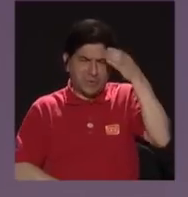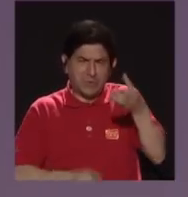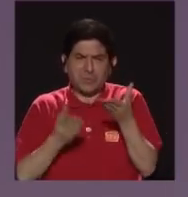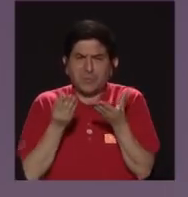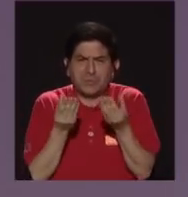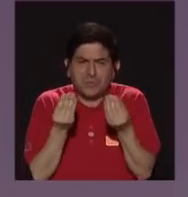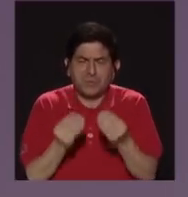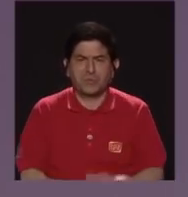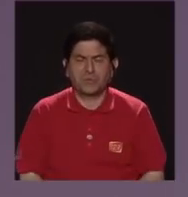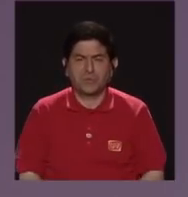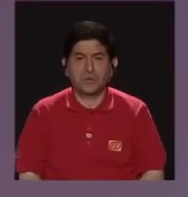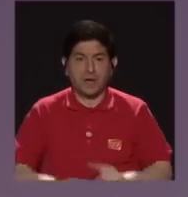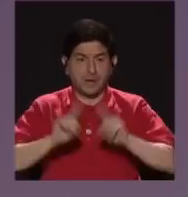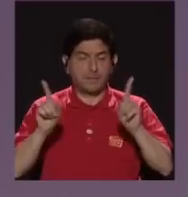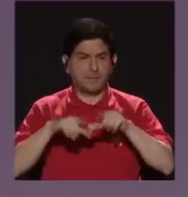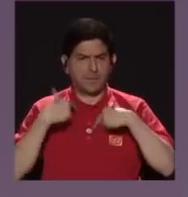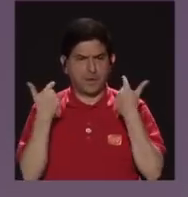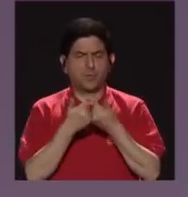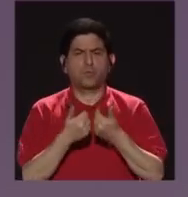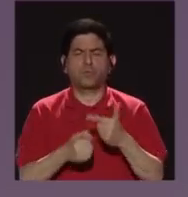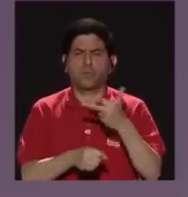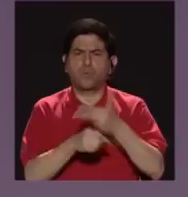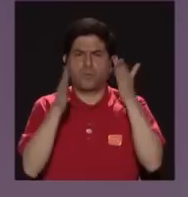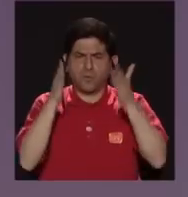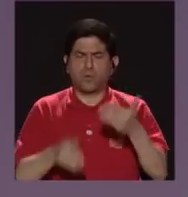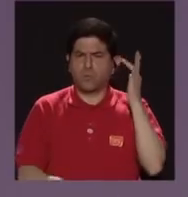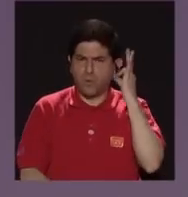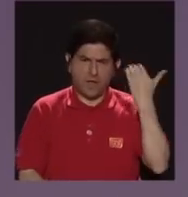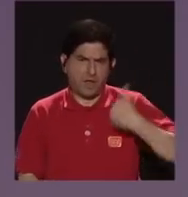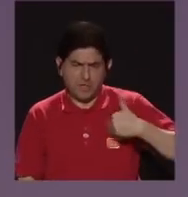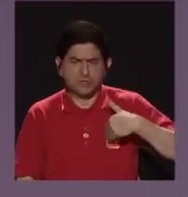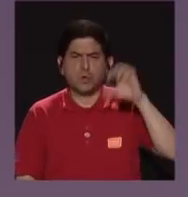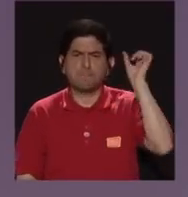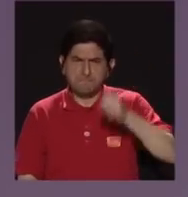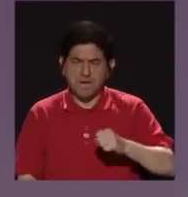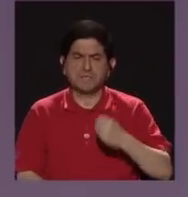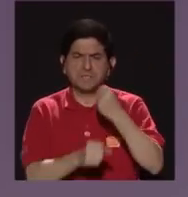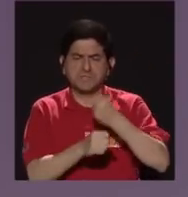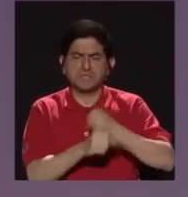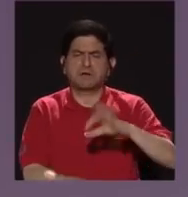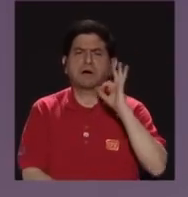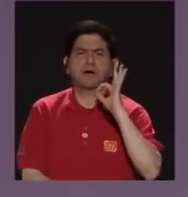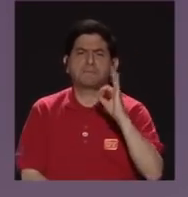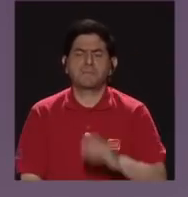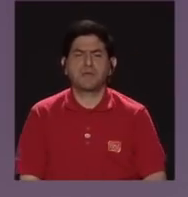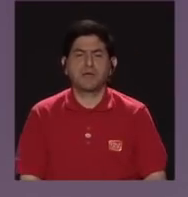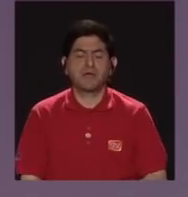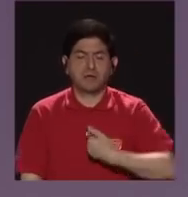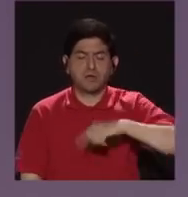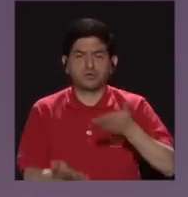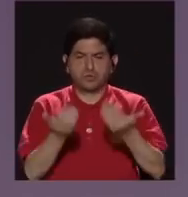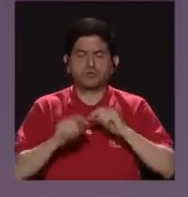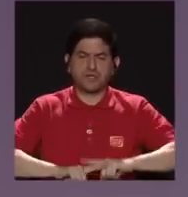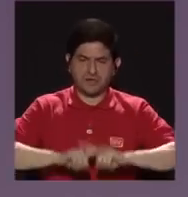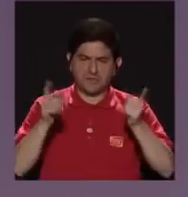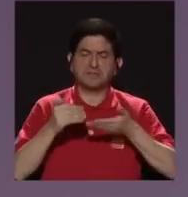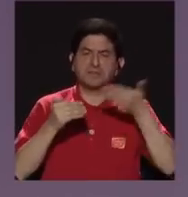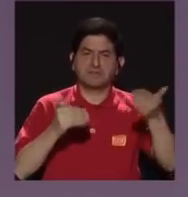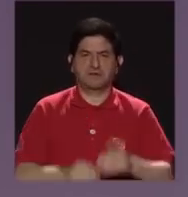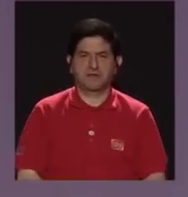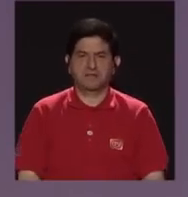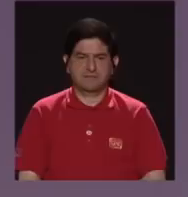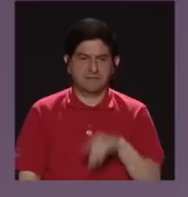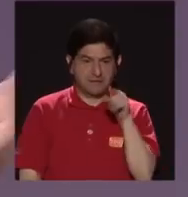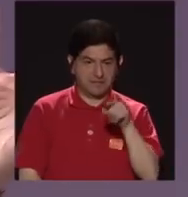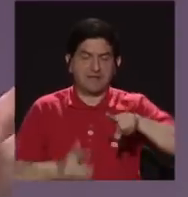miedo, del terror, hay un grupo de guatemaltecas y guatemaltecos que sí estamos haciendo las cosas bien y que sí queremos algo distinto, de ahí